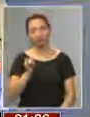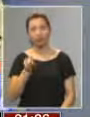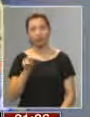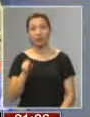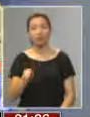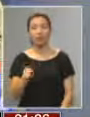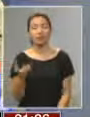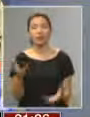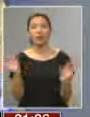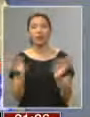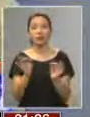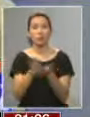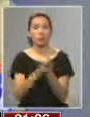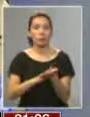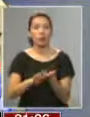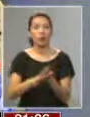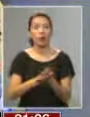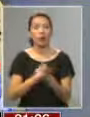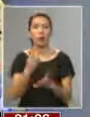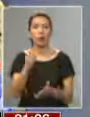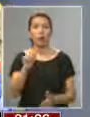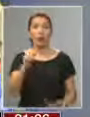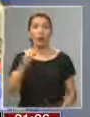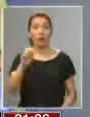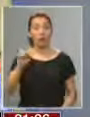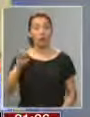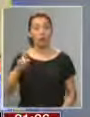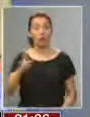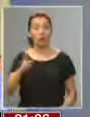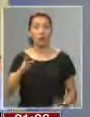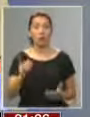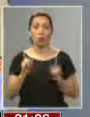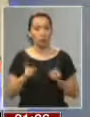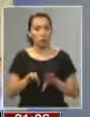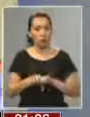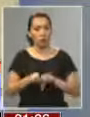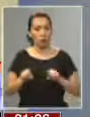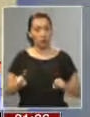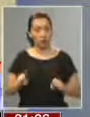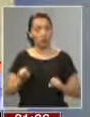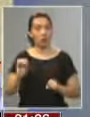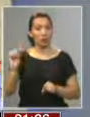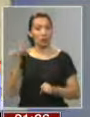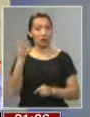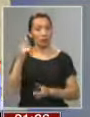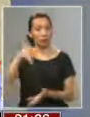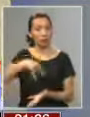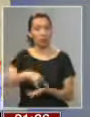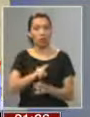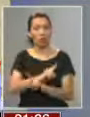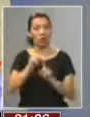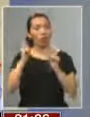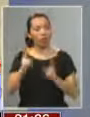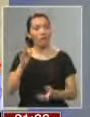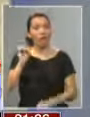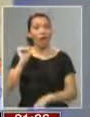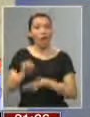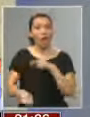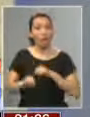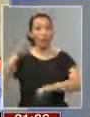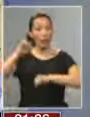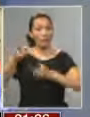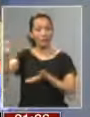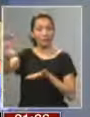explica, por ejemplo, que Ignacio Boca, a pesar que los acuerdos del quinto congreso dicen que no debemos aceptar plata de las